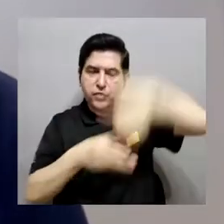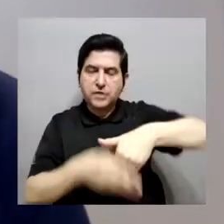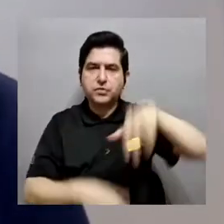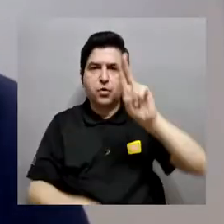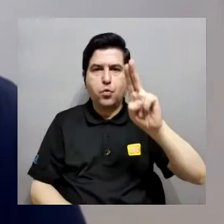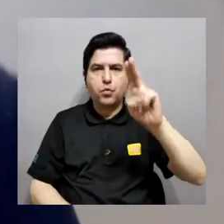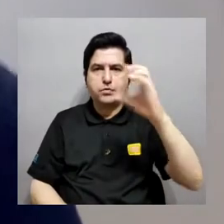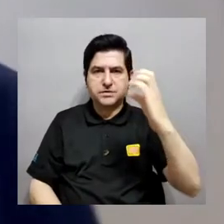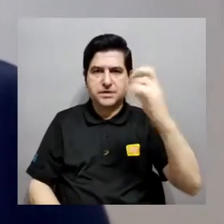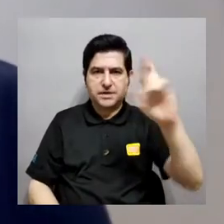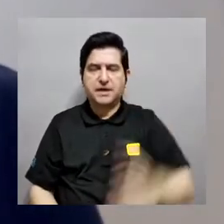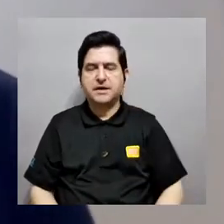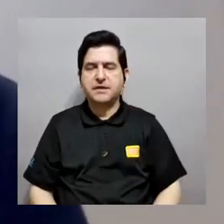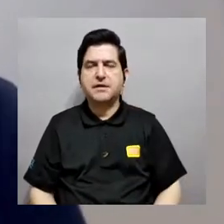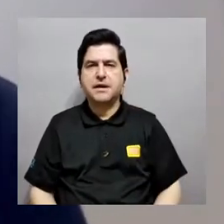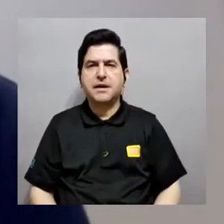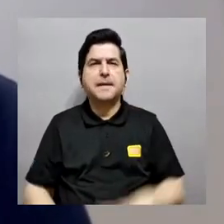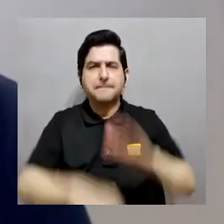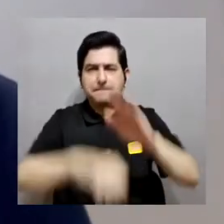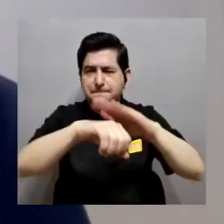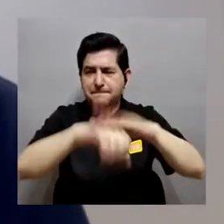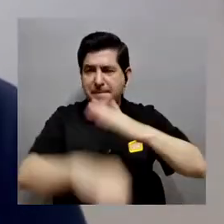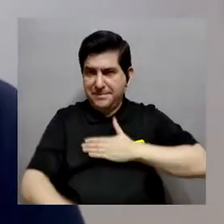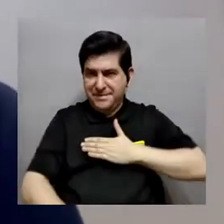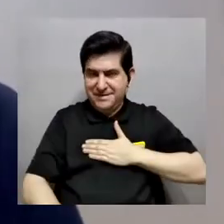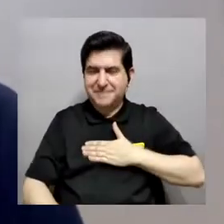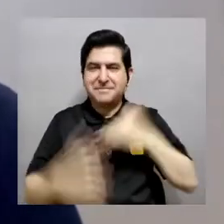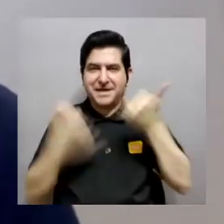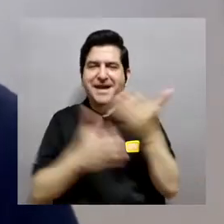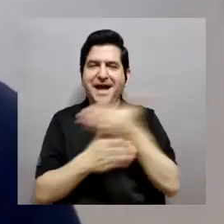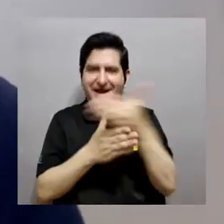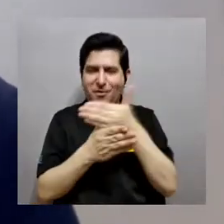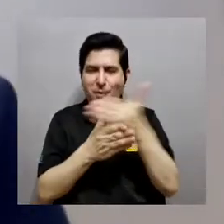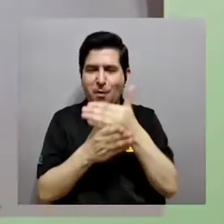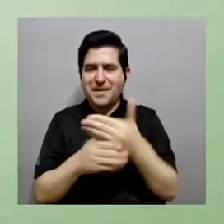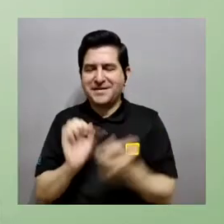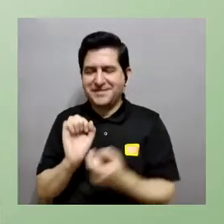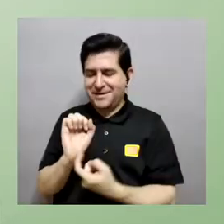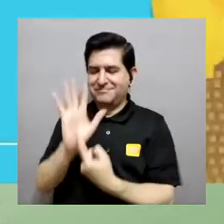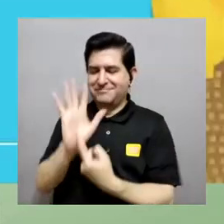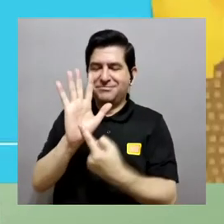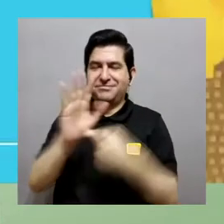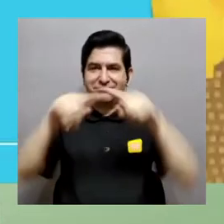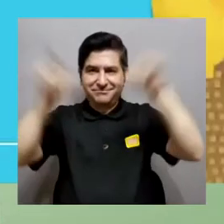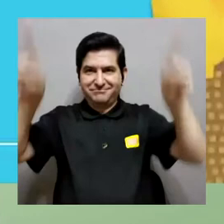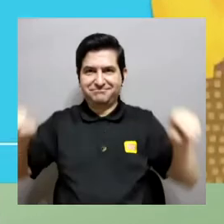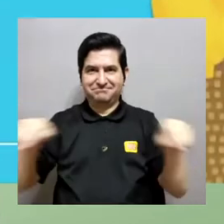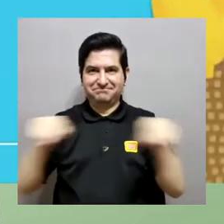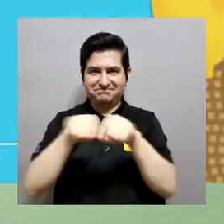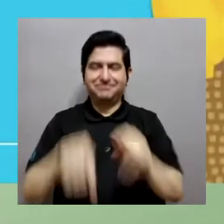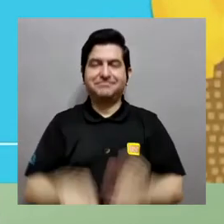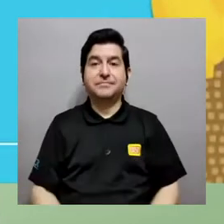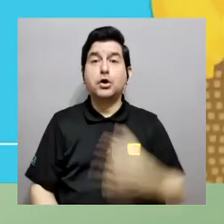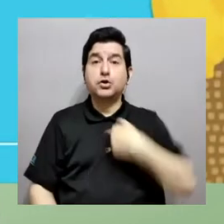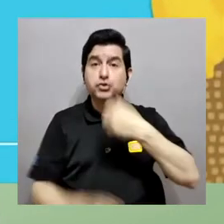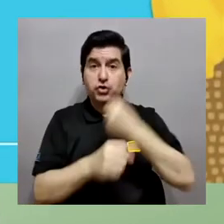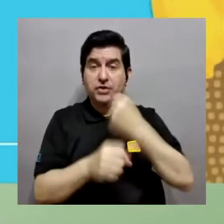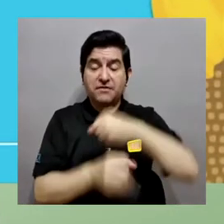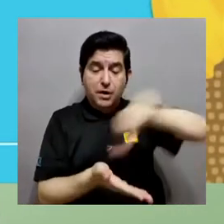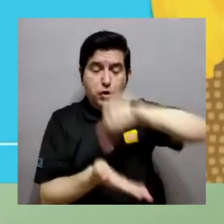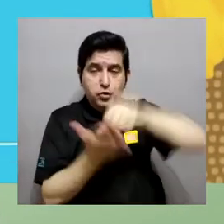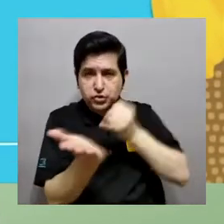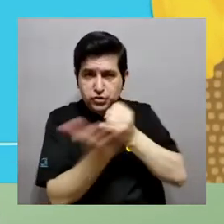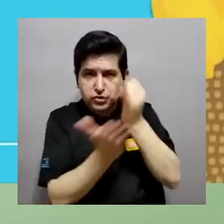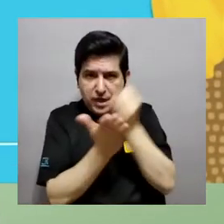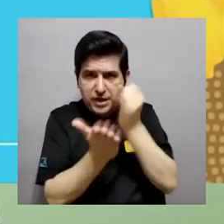infraestructura de computación de alto rendimiento en la Universidad de Costa Rica. No sé si me podrían permitir, ahí está, para compartir un poco